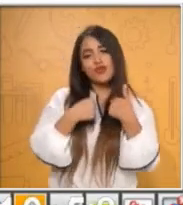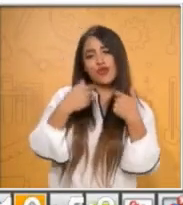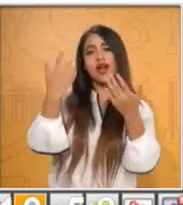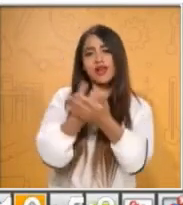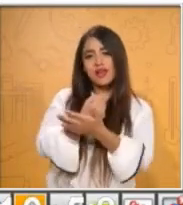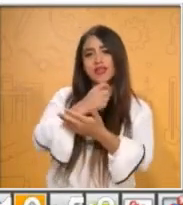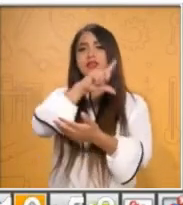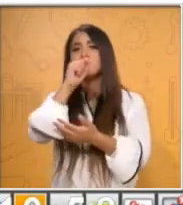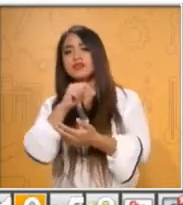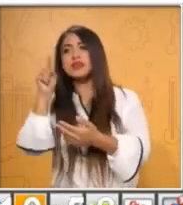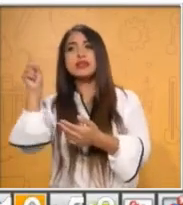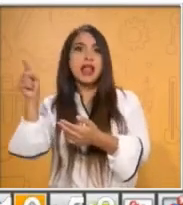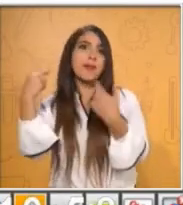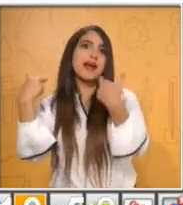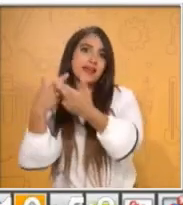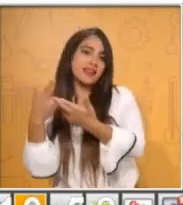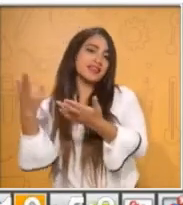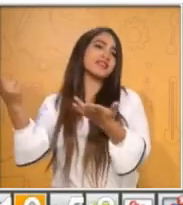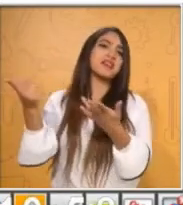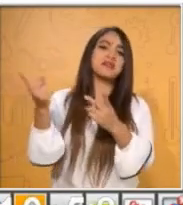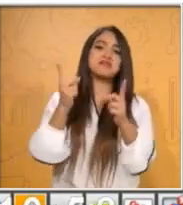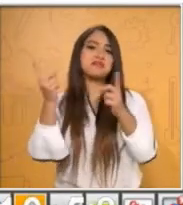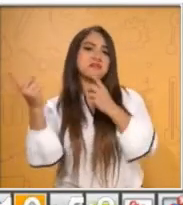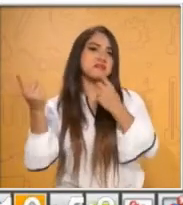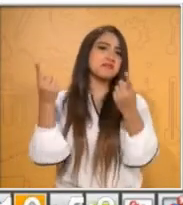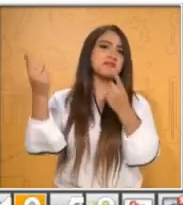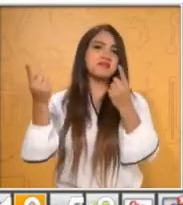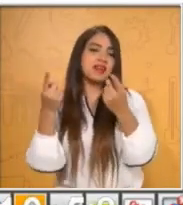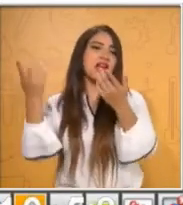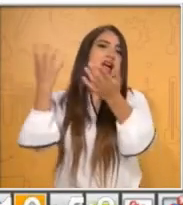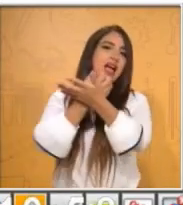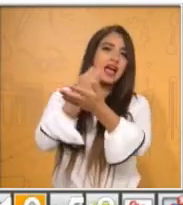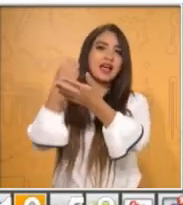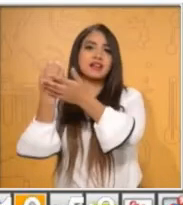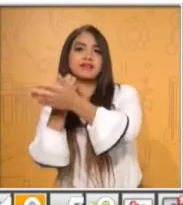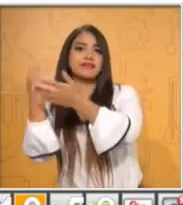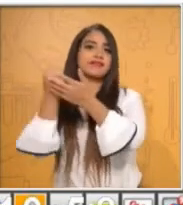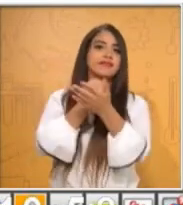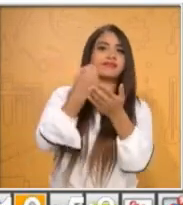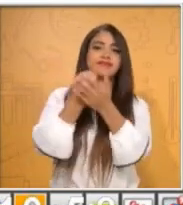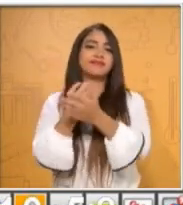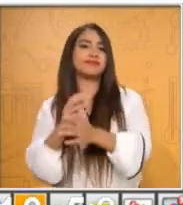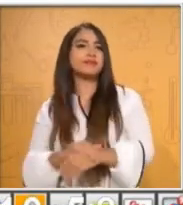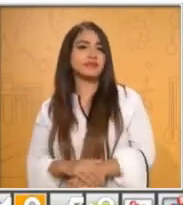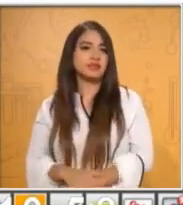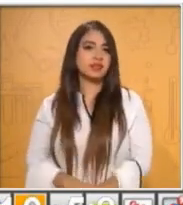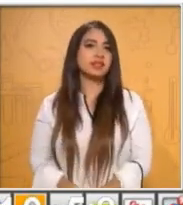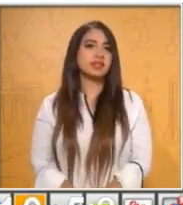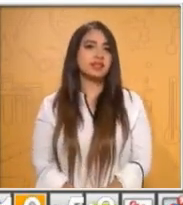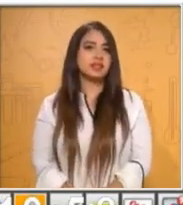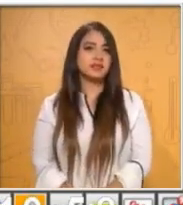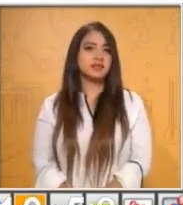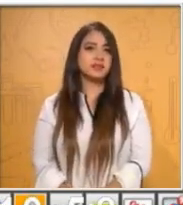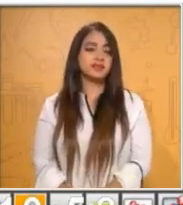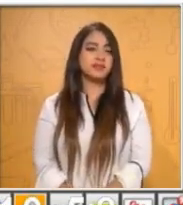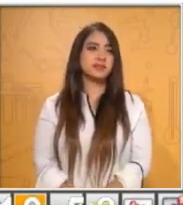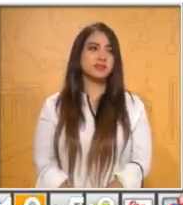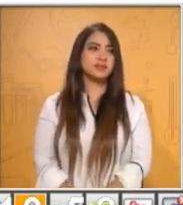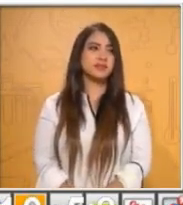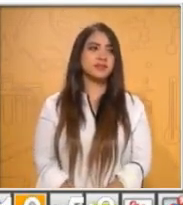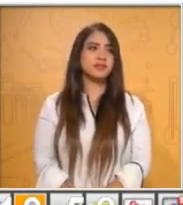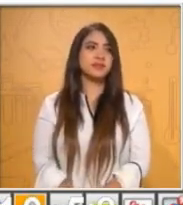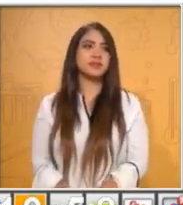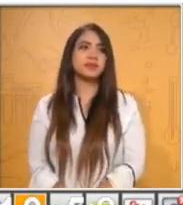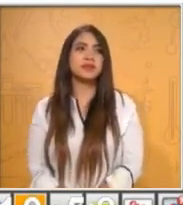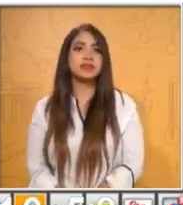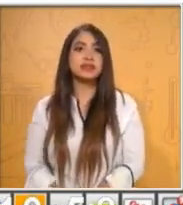tercero yo. Y según los resultados del juego que hicimos nosotros antes de pasar aquí, en el siguiente ganó la maestra Ana y luego